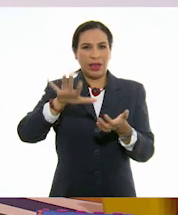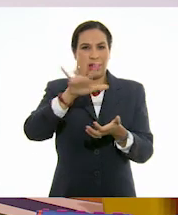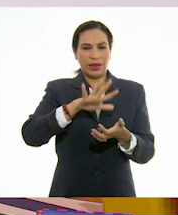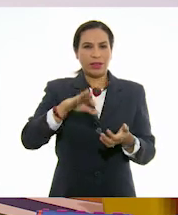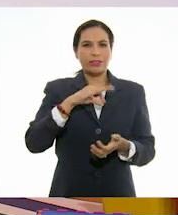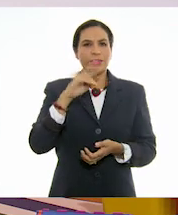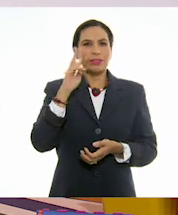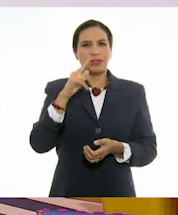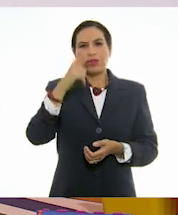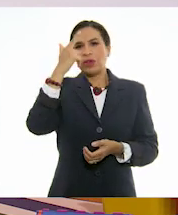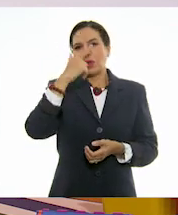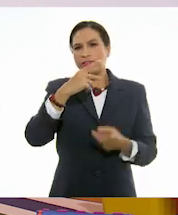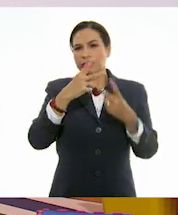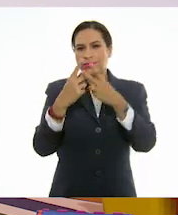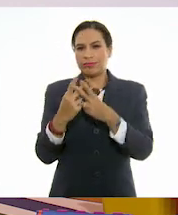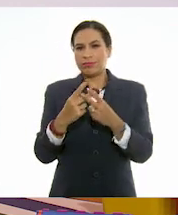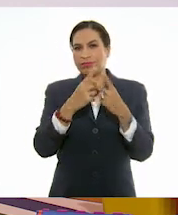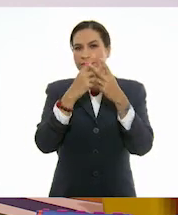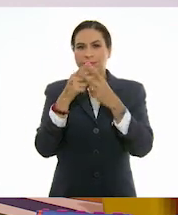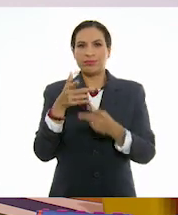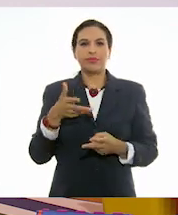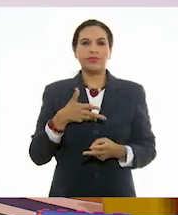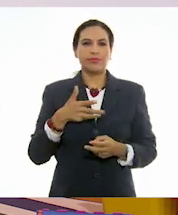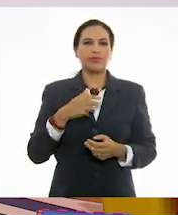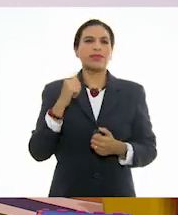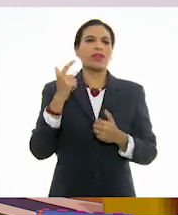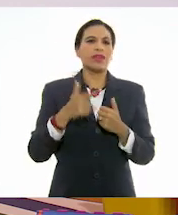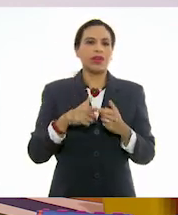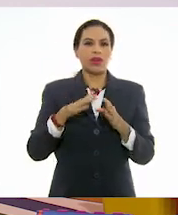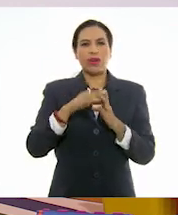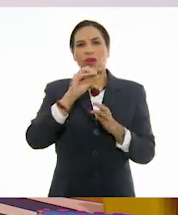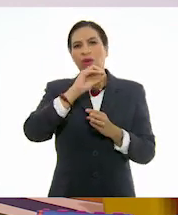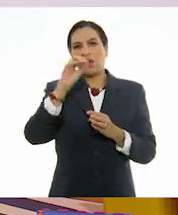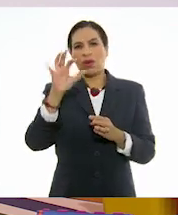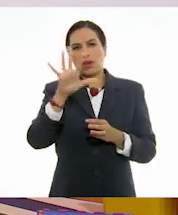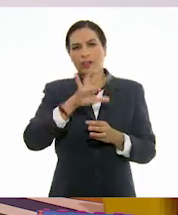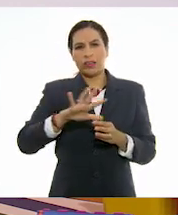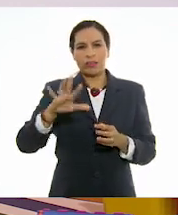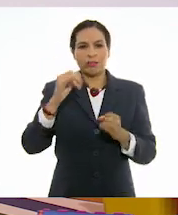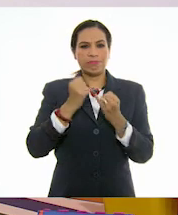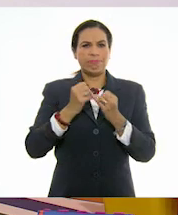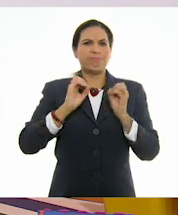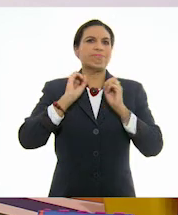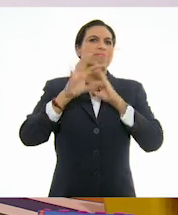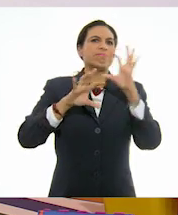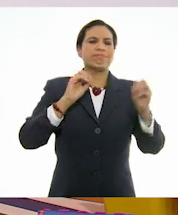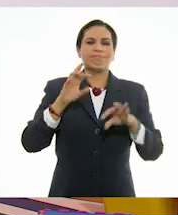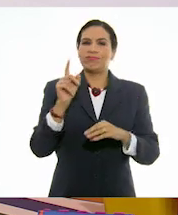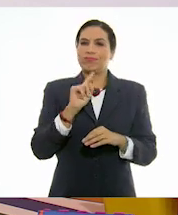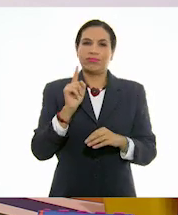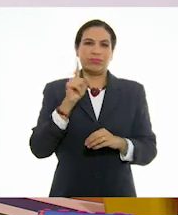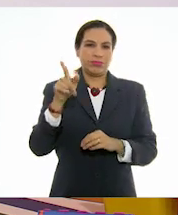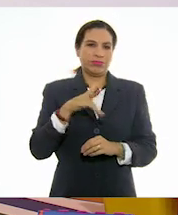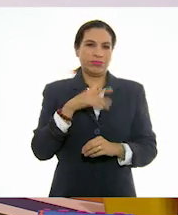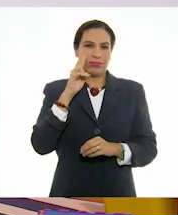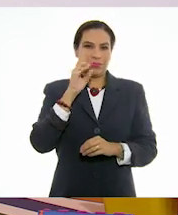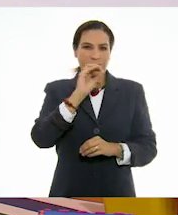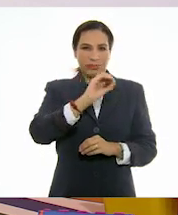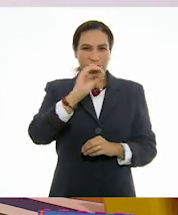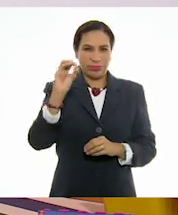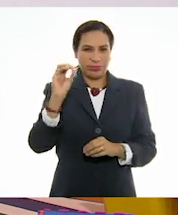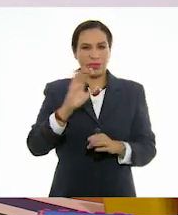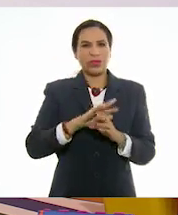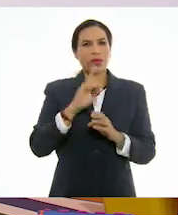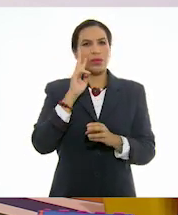podemos ver en La noche estrellada que las estrellas tienen cierto orden también. Sí. No están colocadas nada más donde se le haya ocurrido. Sí, Y si así